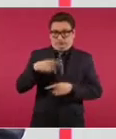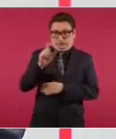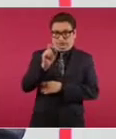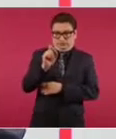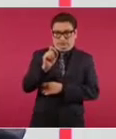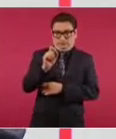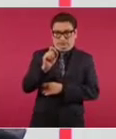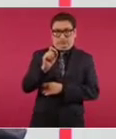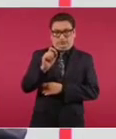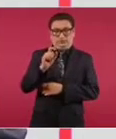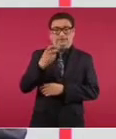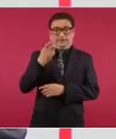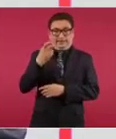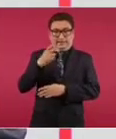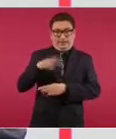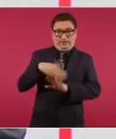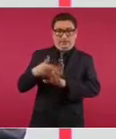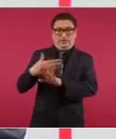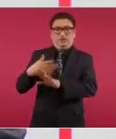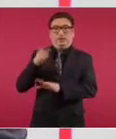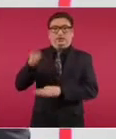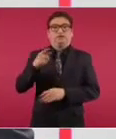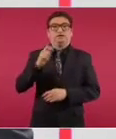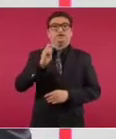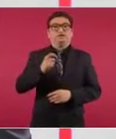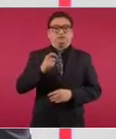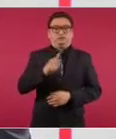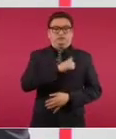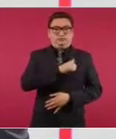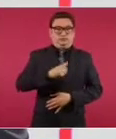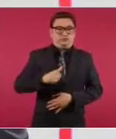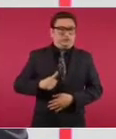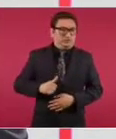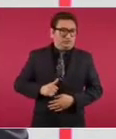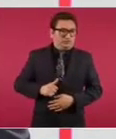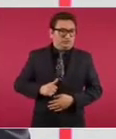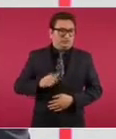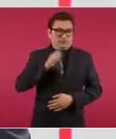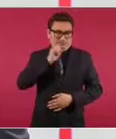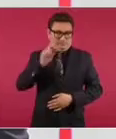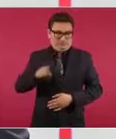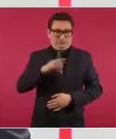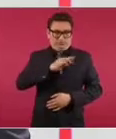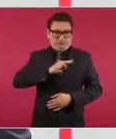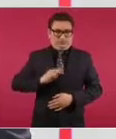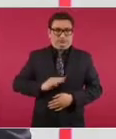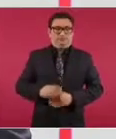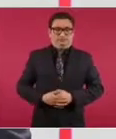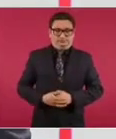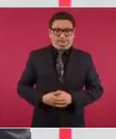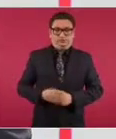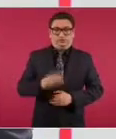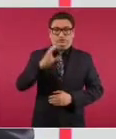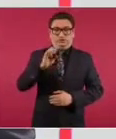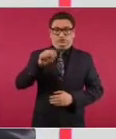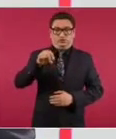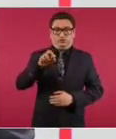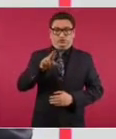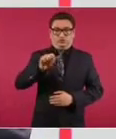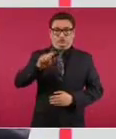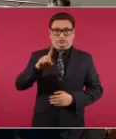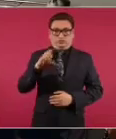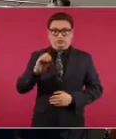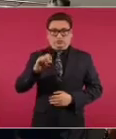entre ellas el alcalde de ese municipio, Conrado Mendoza,